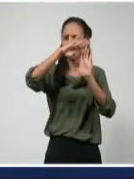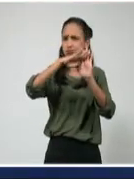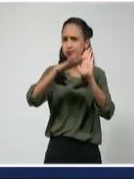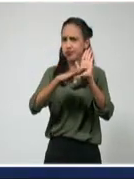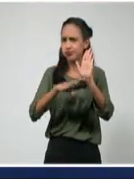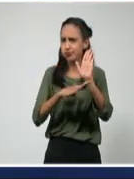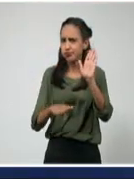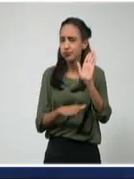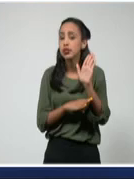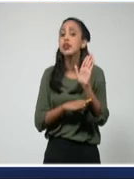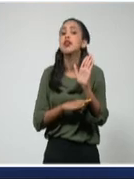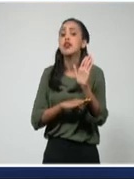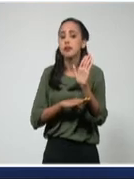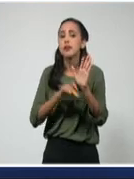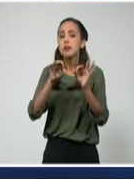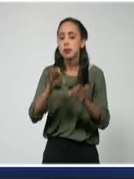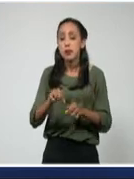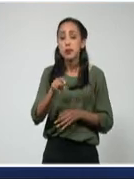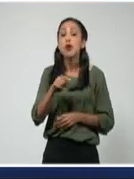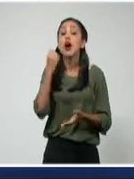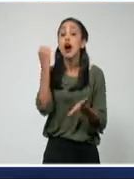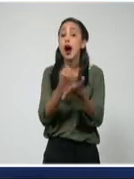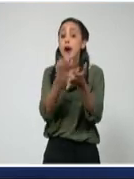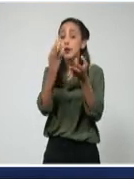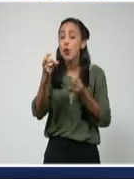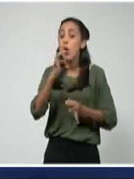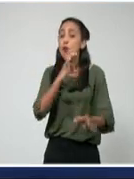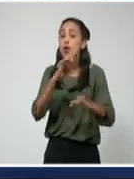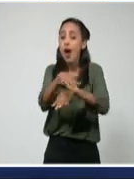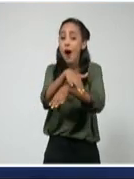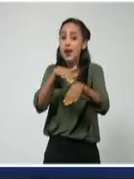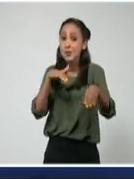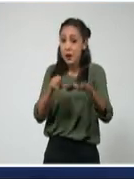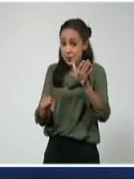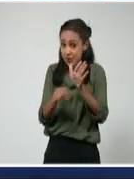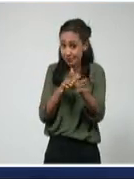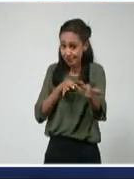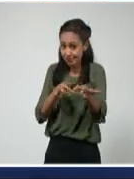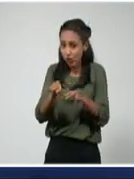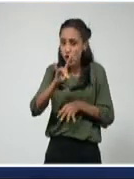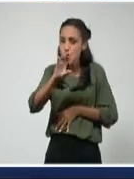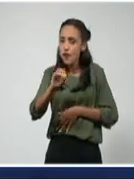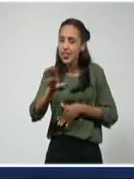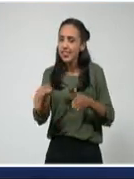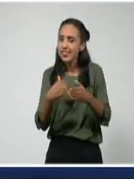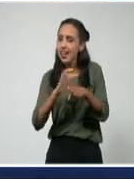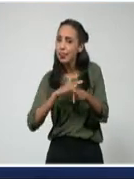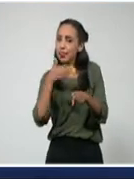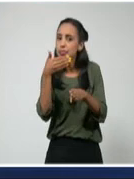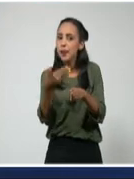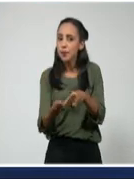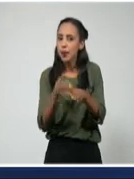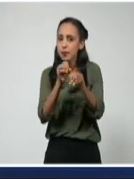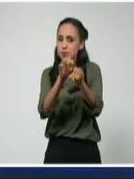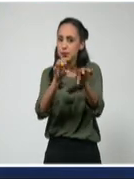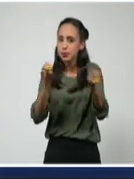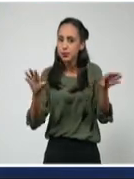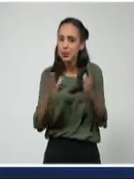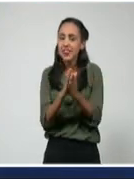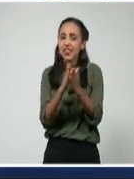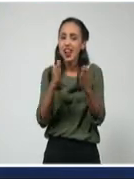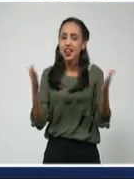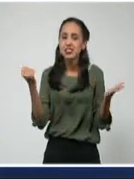aprobó el Decreto Ley de Bienestar Animal, el que entrará en vigor a los 90 días posteriores a su publicación en la Gaceta